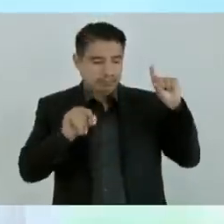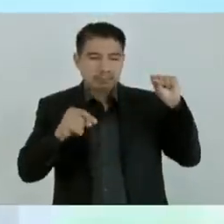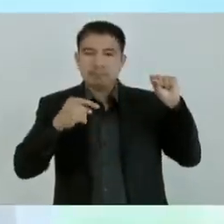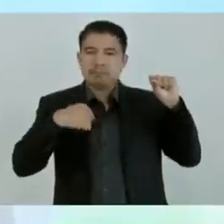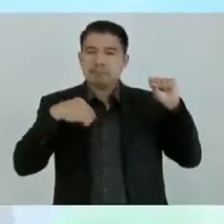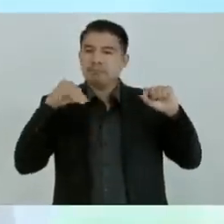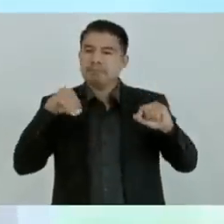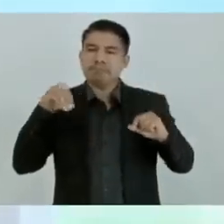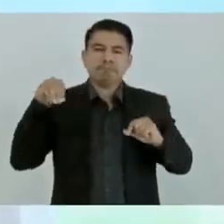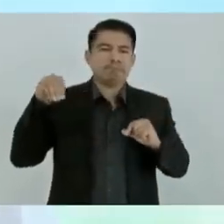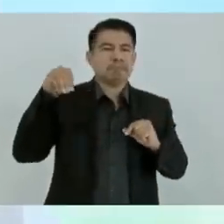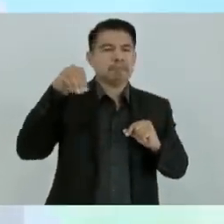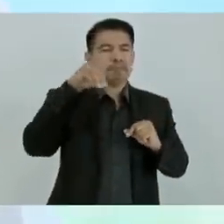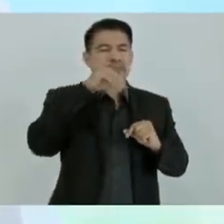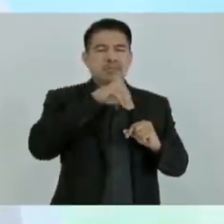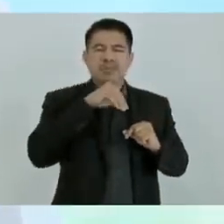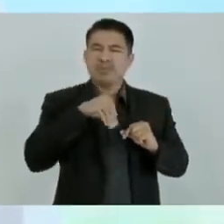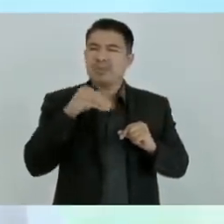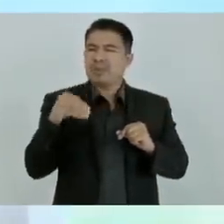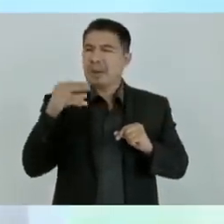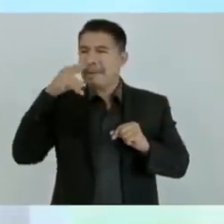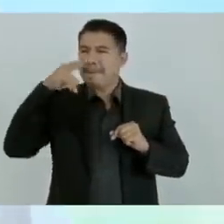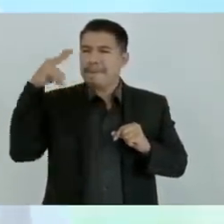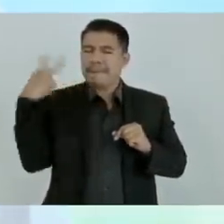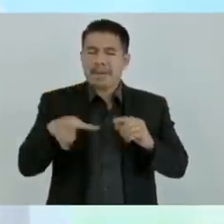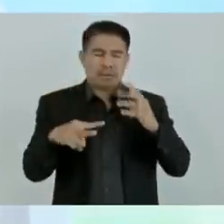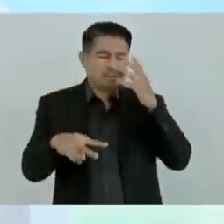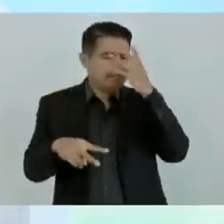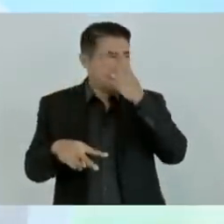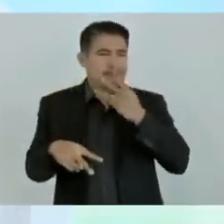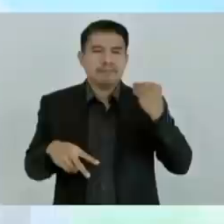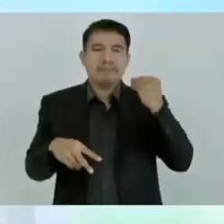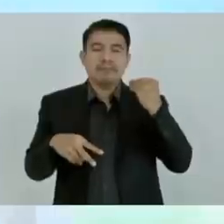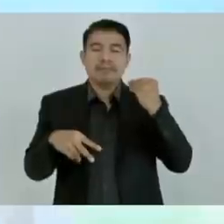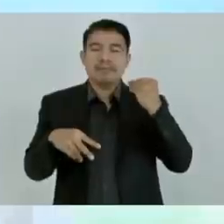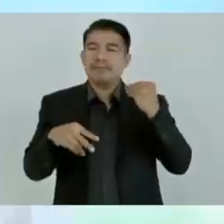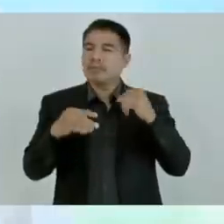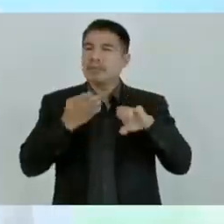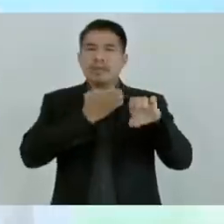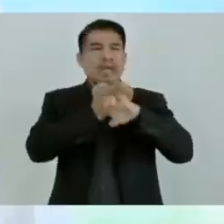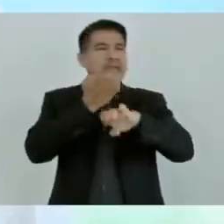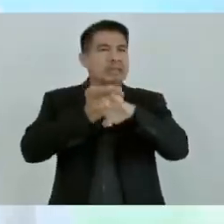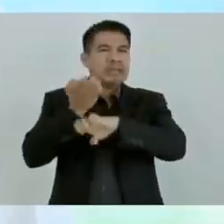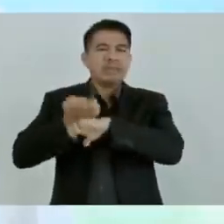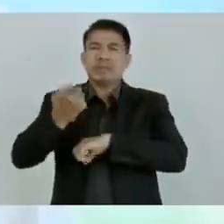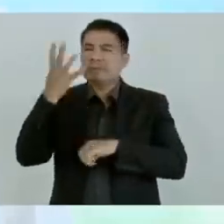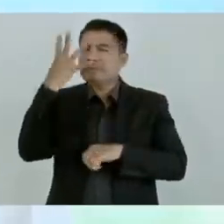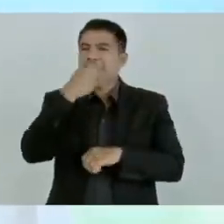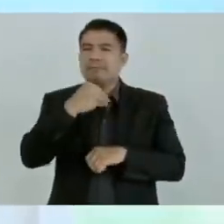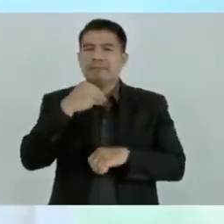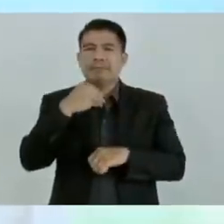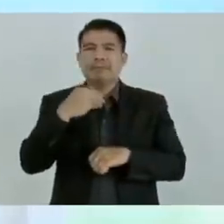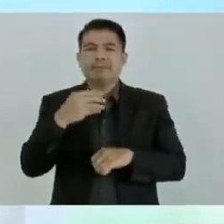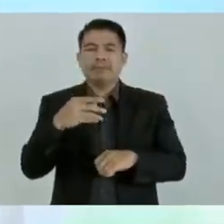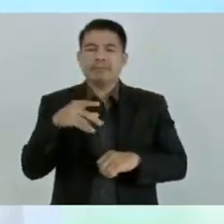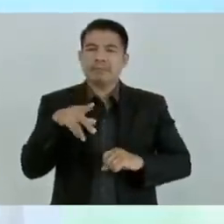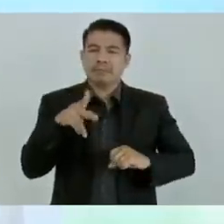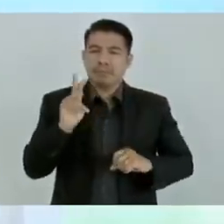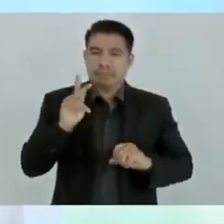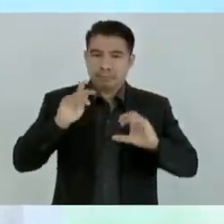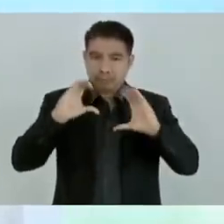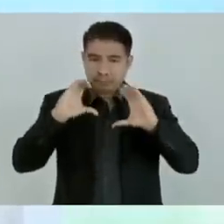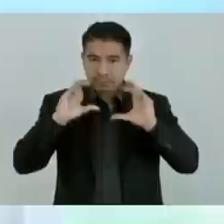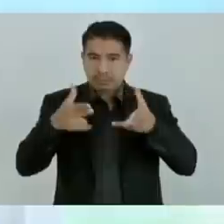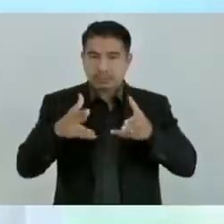México es muy bello, todos los estados, pero Chiapas, lo digo de